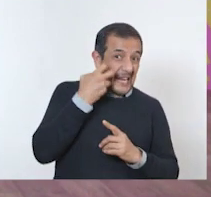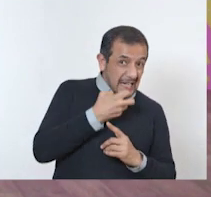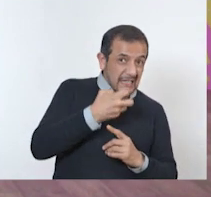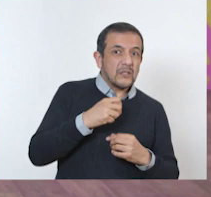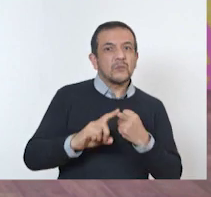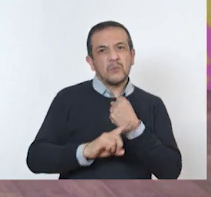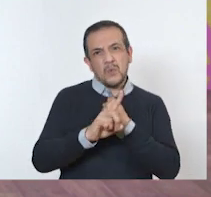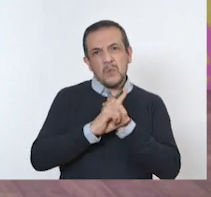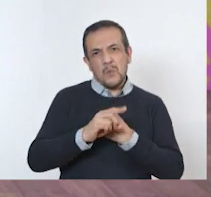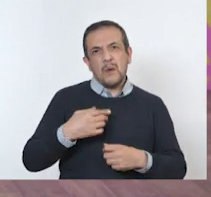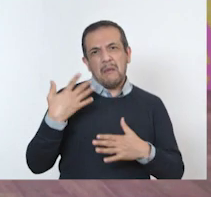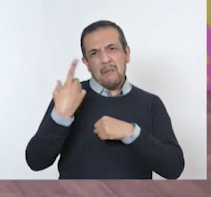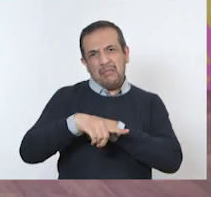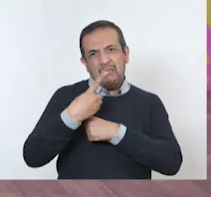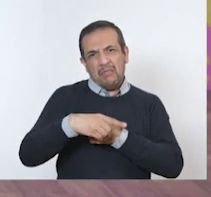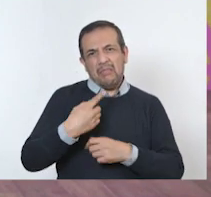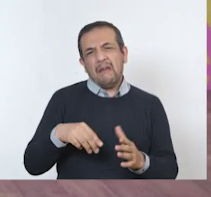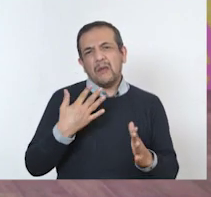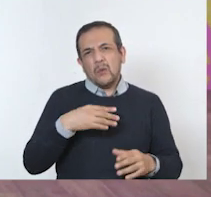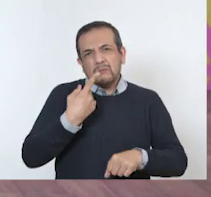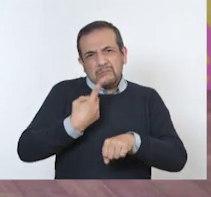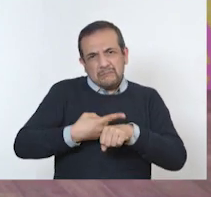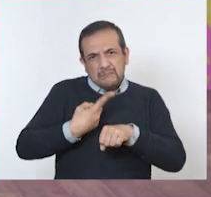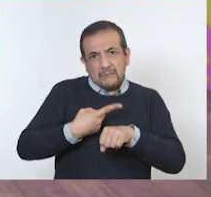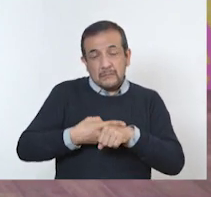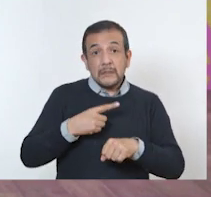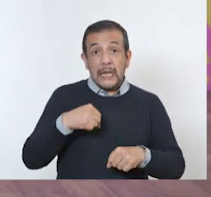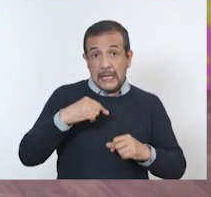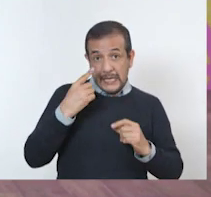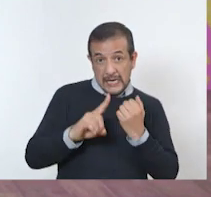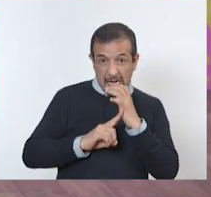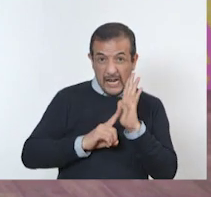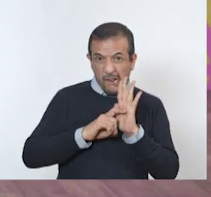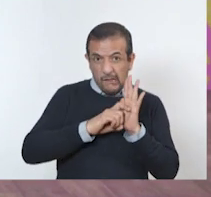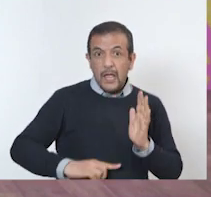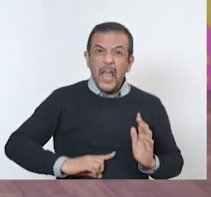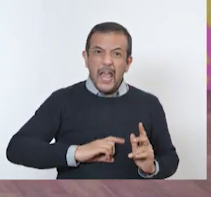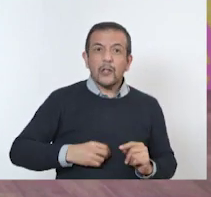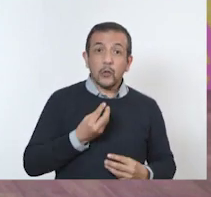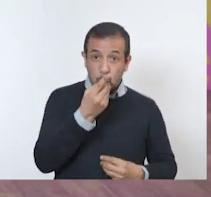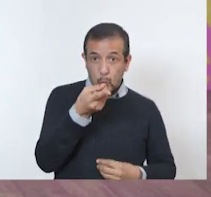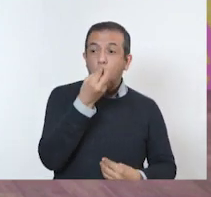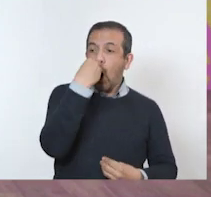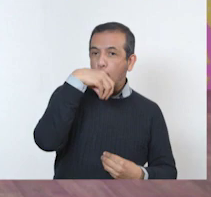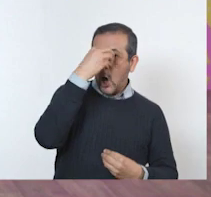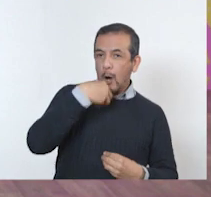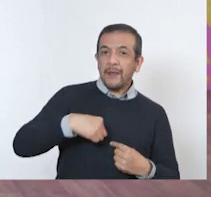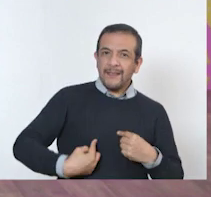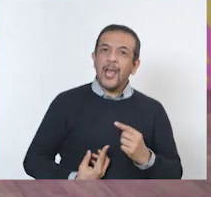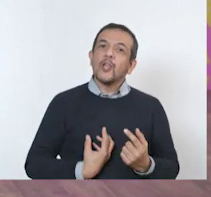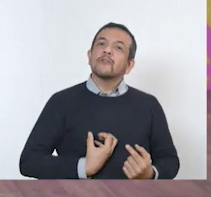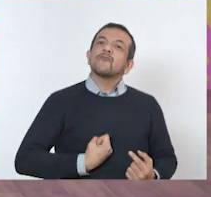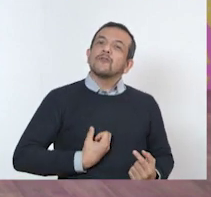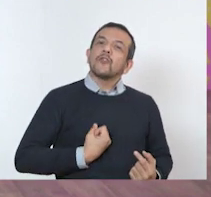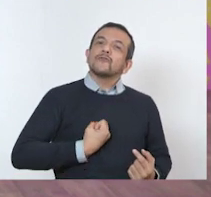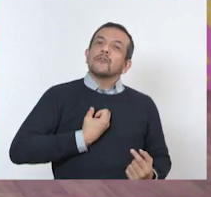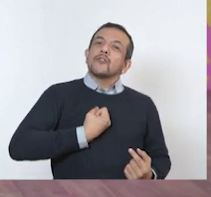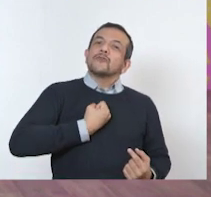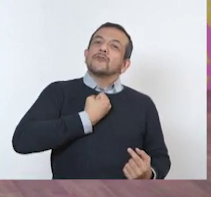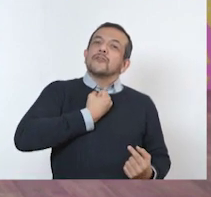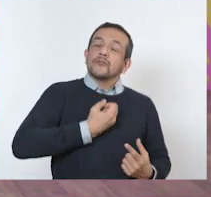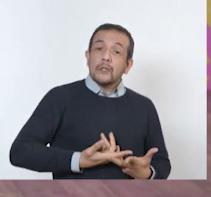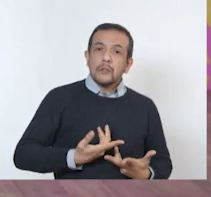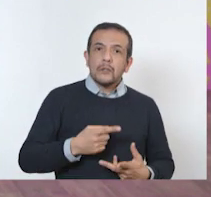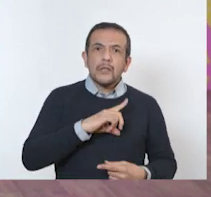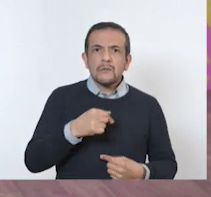ocasionan muchísimo daño. Estos nos hacen, se empiezan a comer todos tus alimentos, todo lo que tú te comes, se lo empiezan a comer ellos y